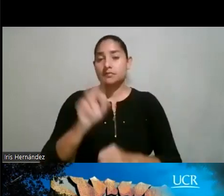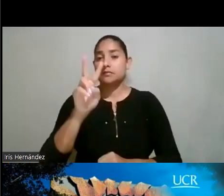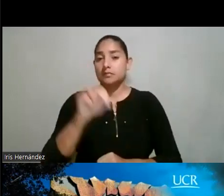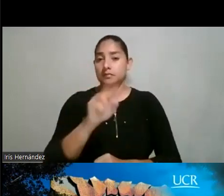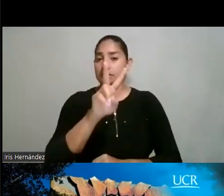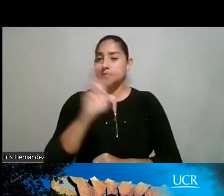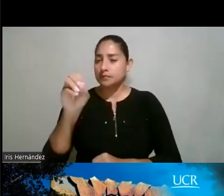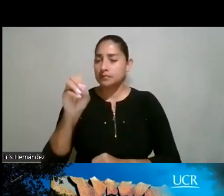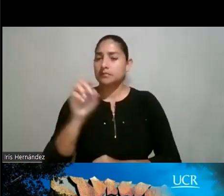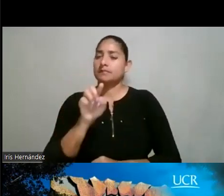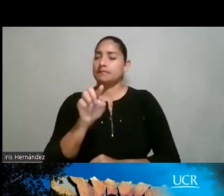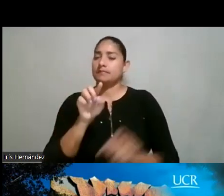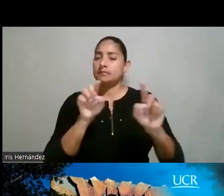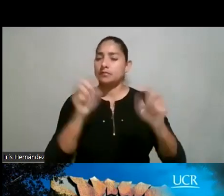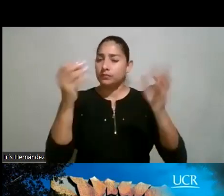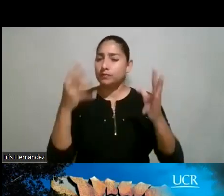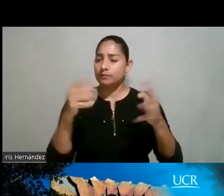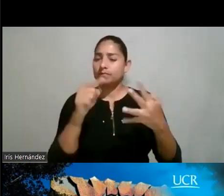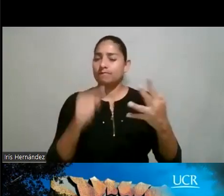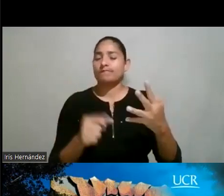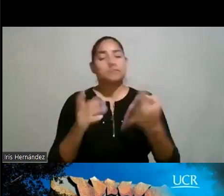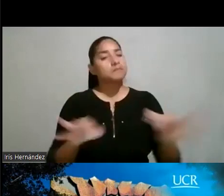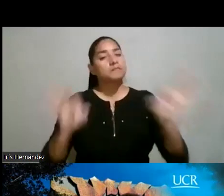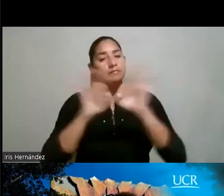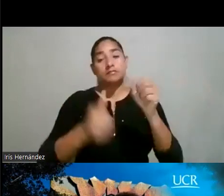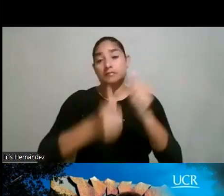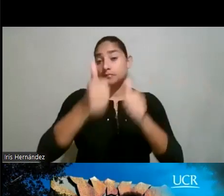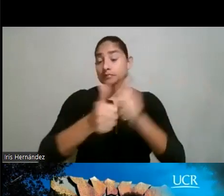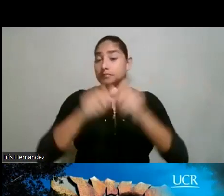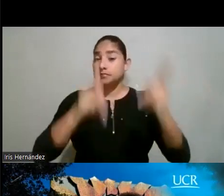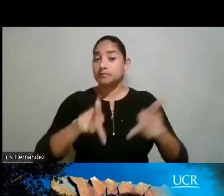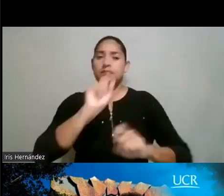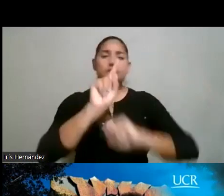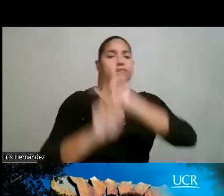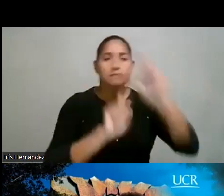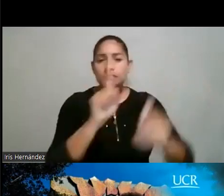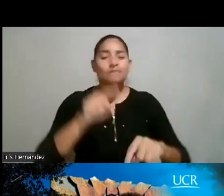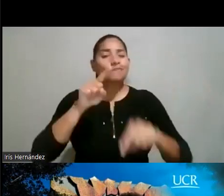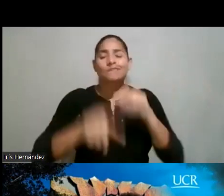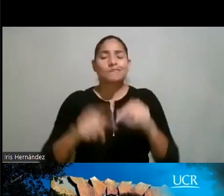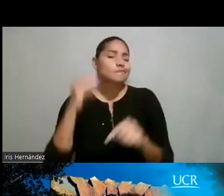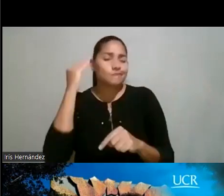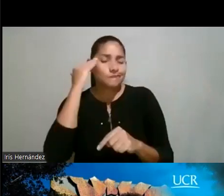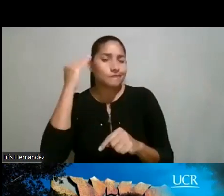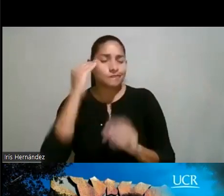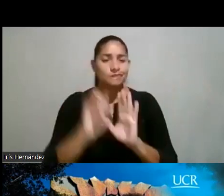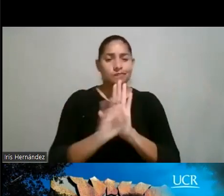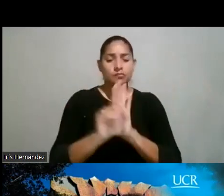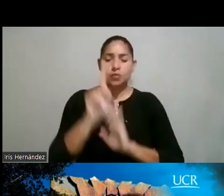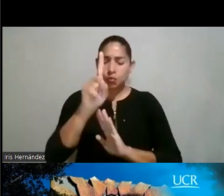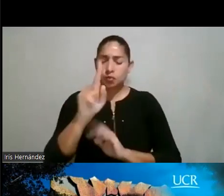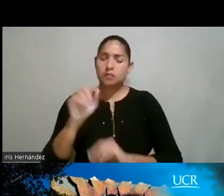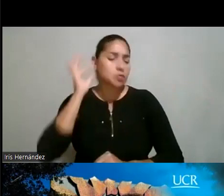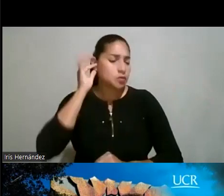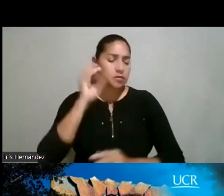cosas importantes y es que la mayoría de las personas que participaron en esta encuesta no podían identificar una mujer científica en